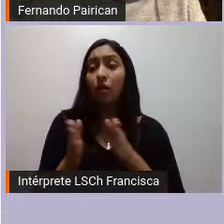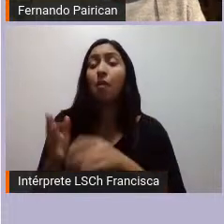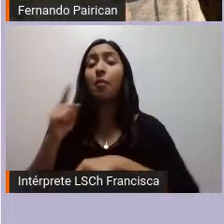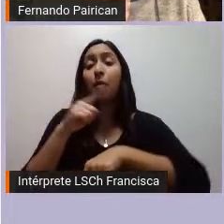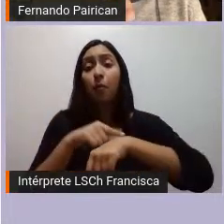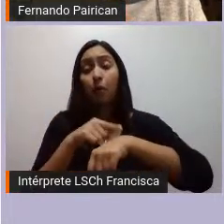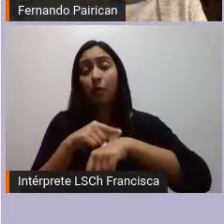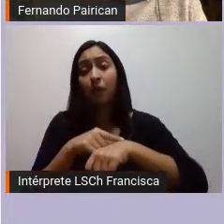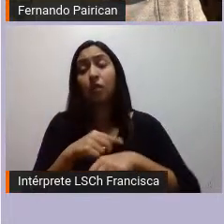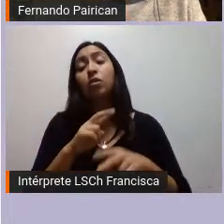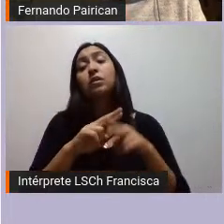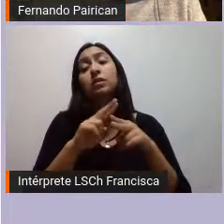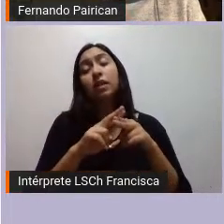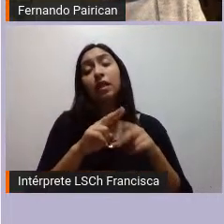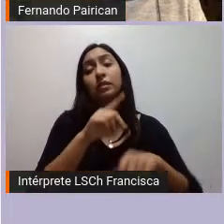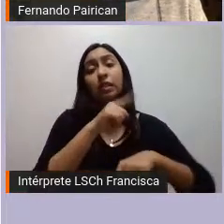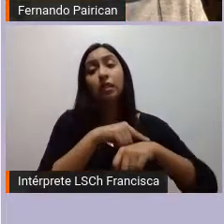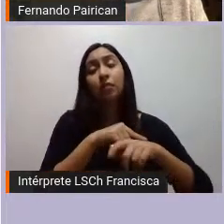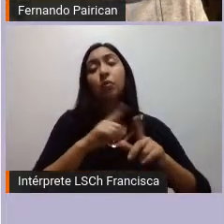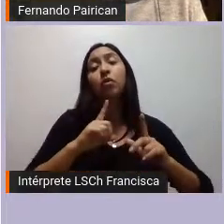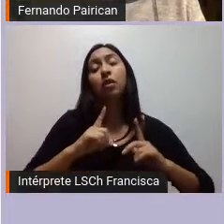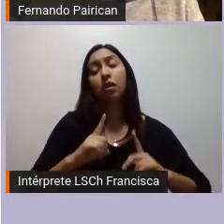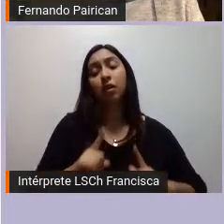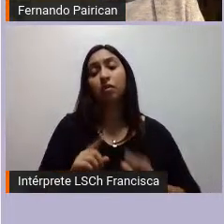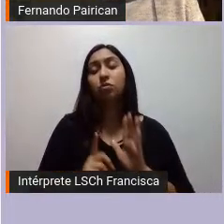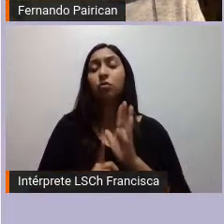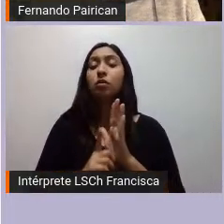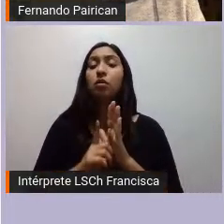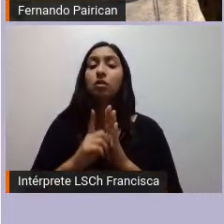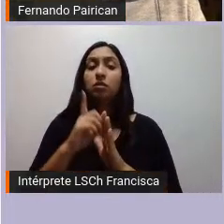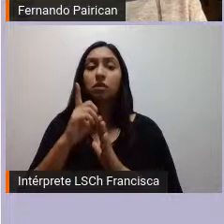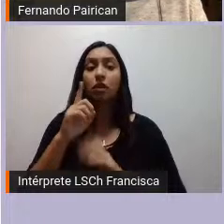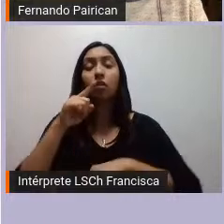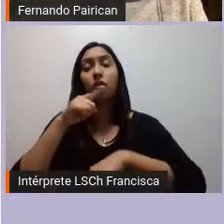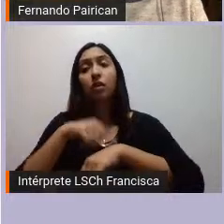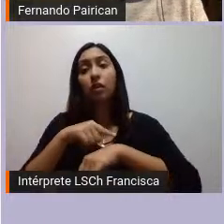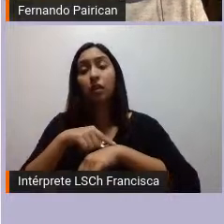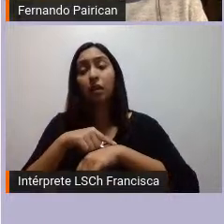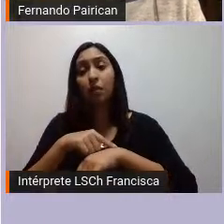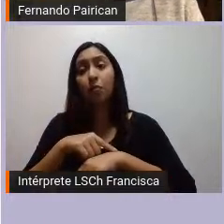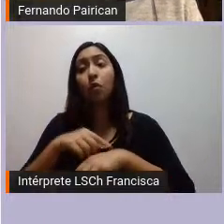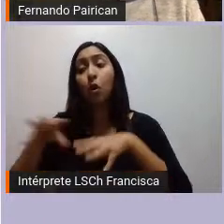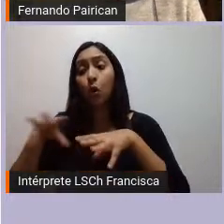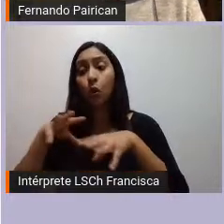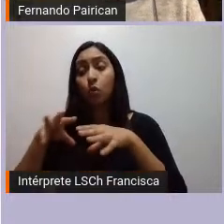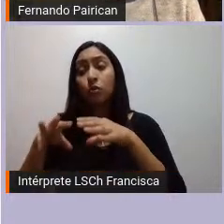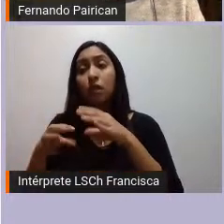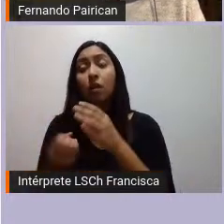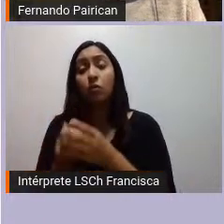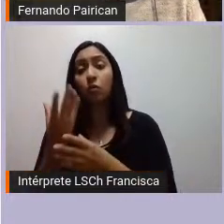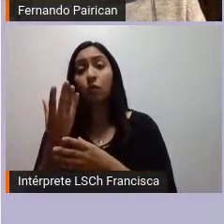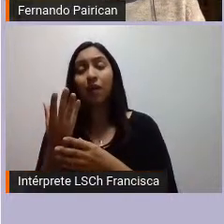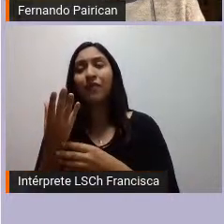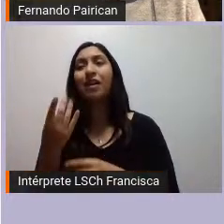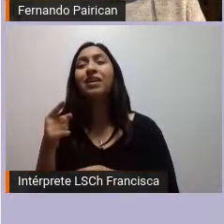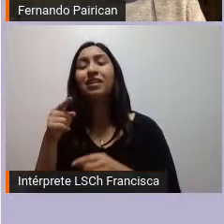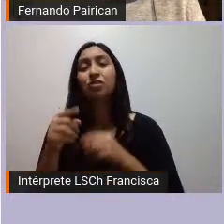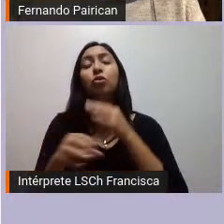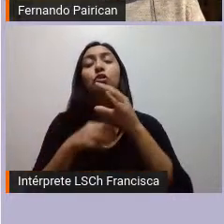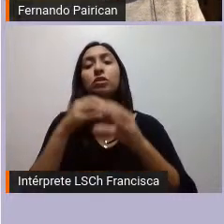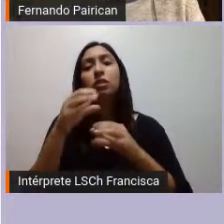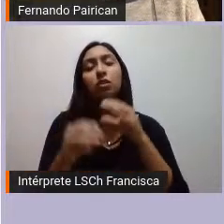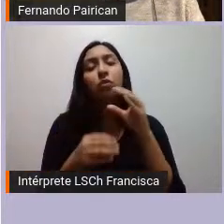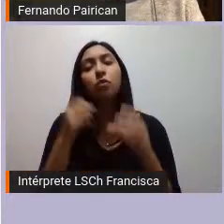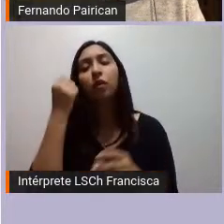de descanso el tiempo de desarrollo el tiempo de abundancia por tanto esos ciclos deben ser entendidos y yo creo que